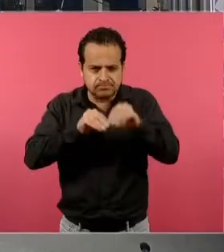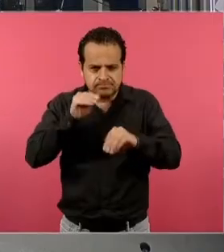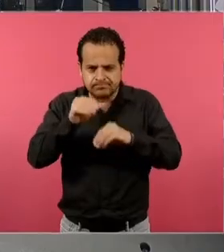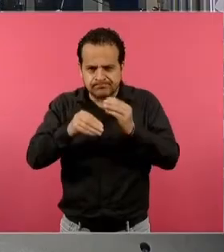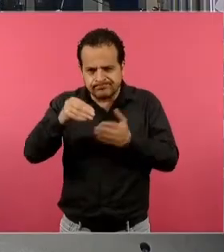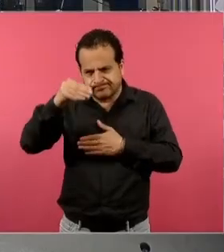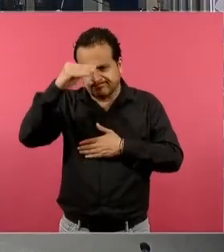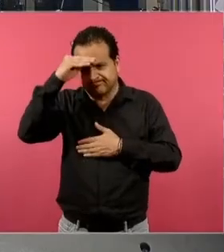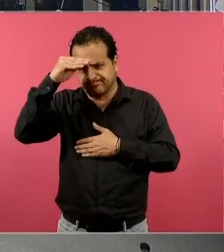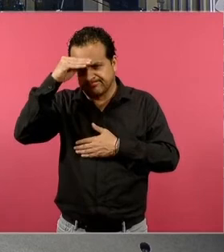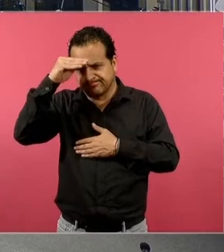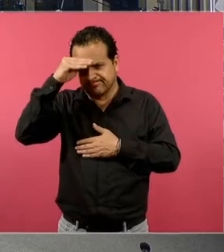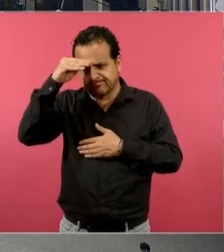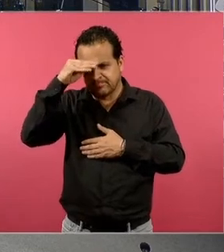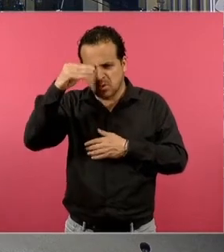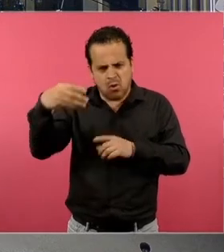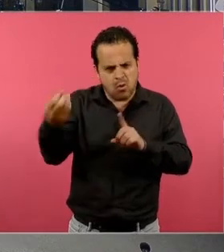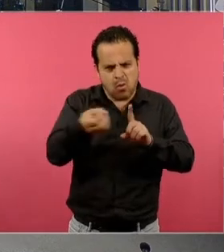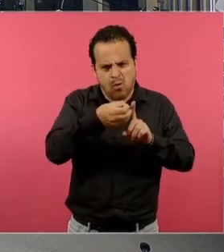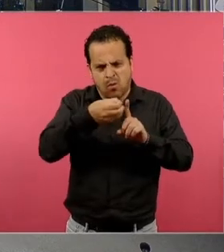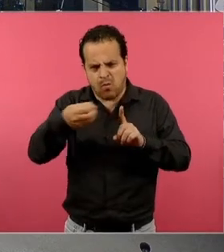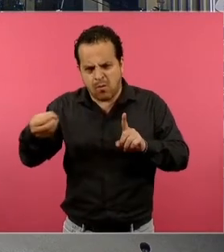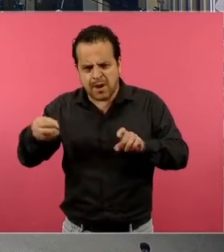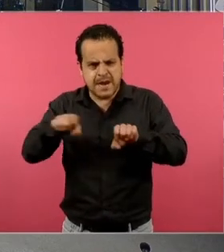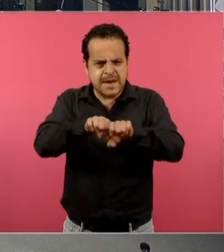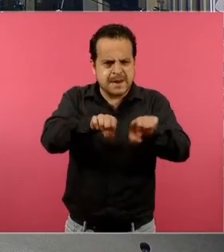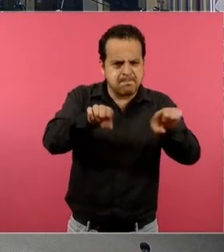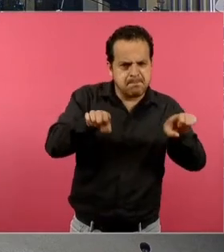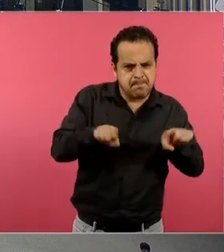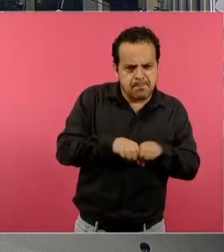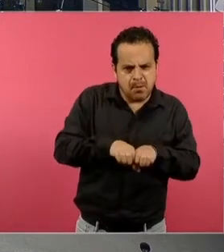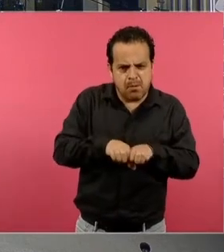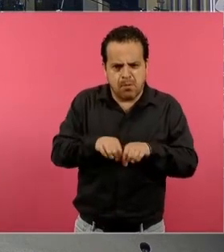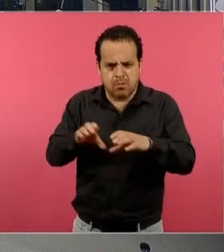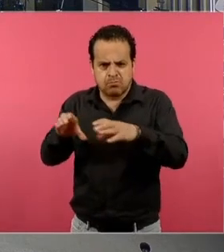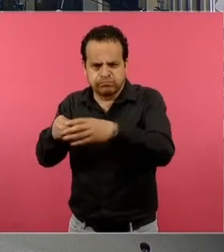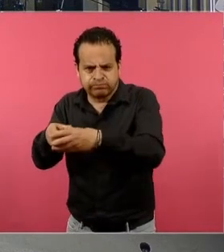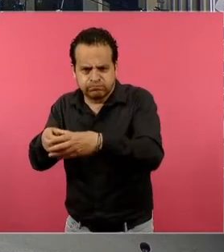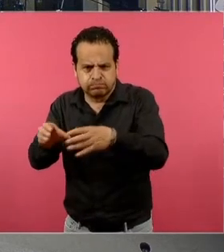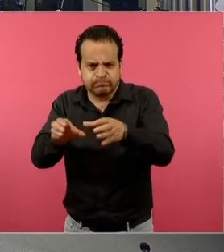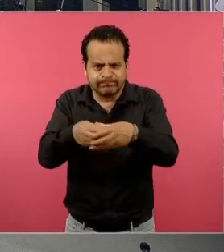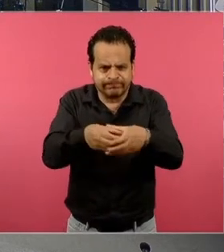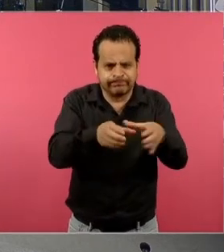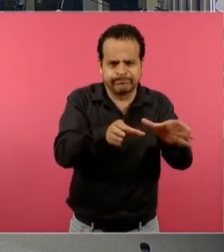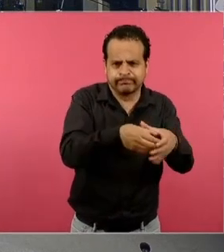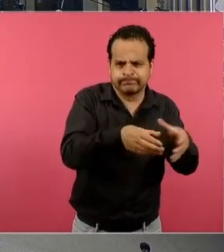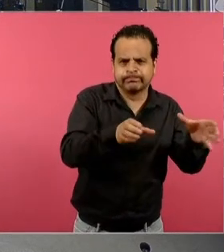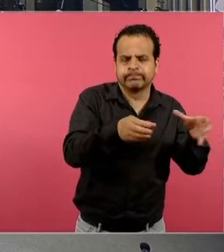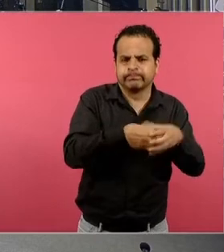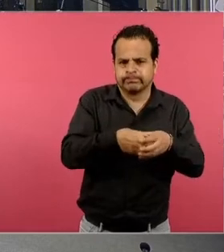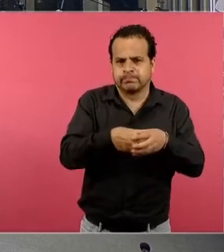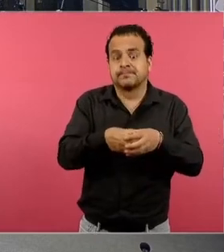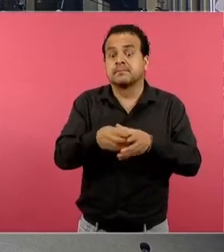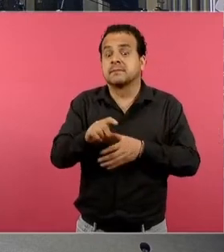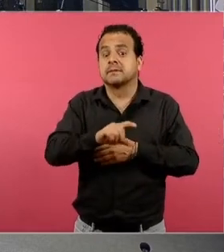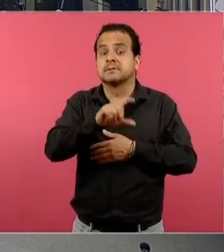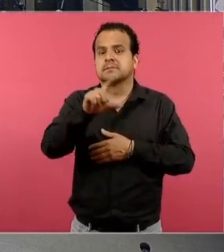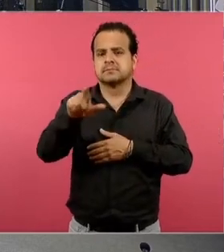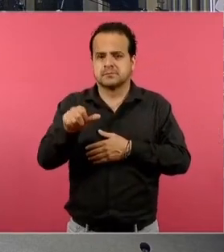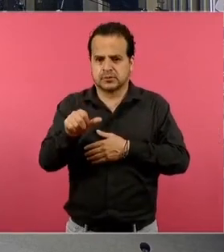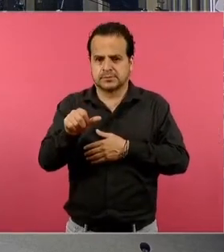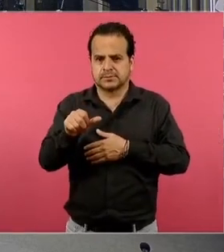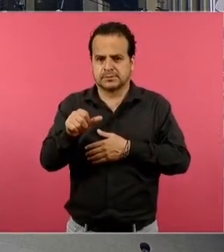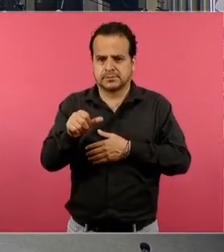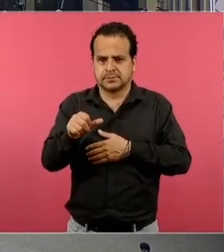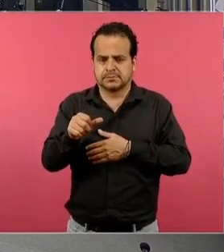desde cómo se tienen que organizar en equipos o en pequeñas comunidades, seguido de ello, cómo pueden utilizar o en